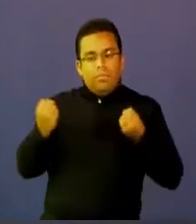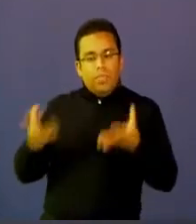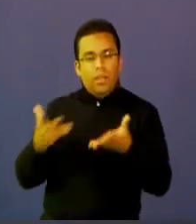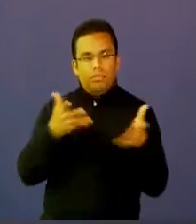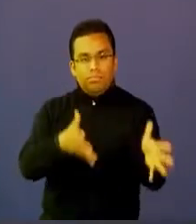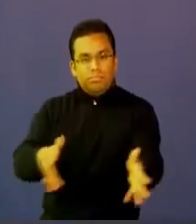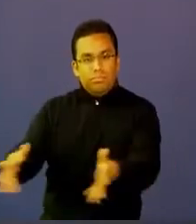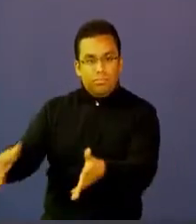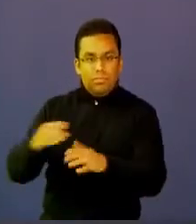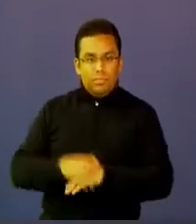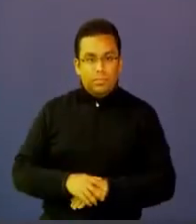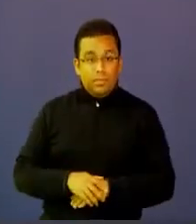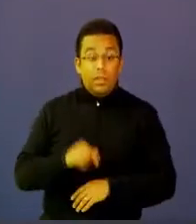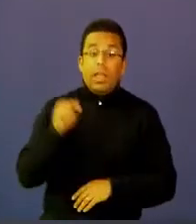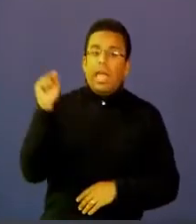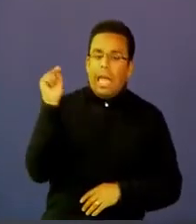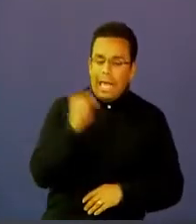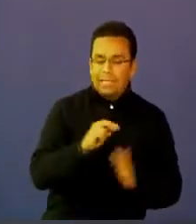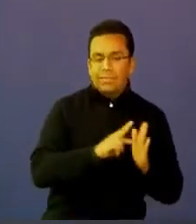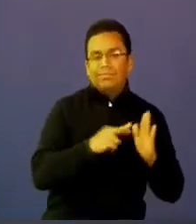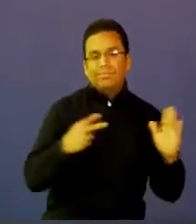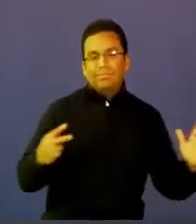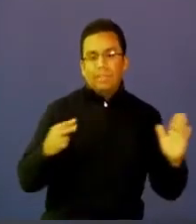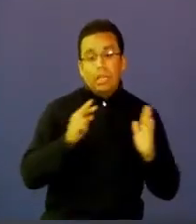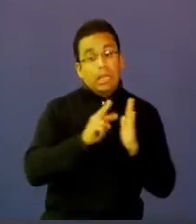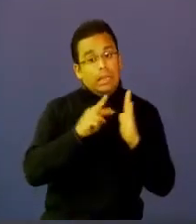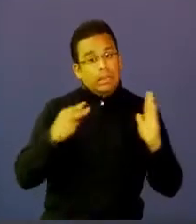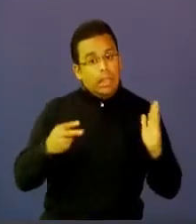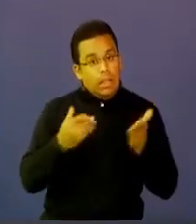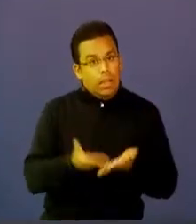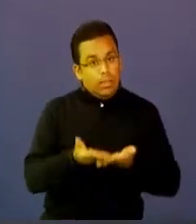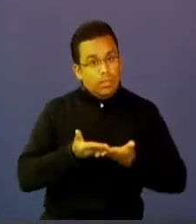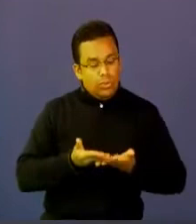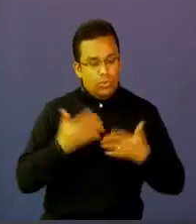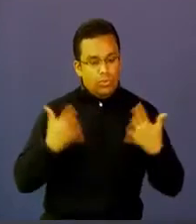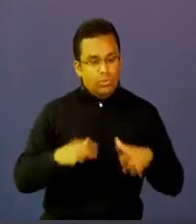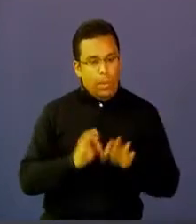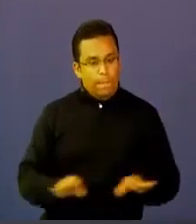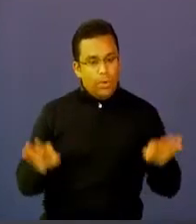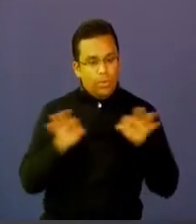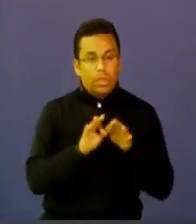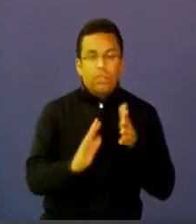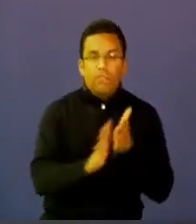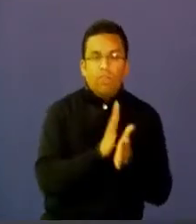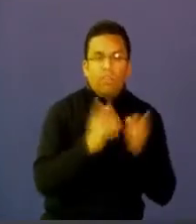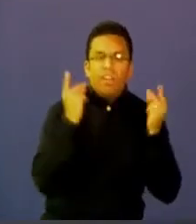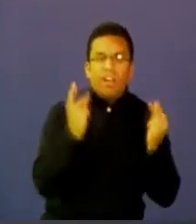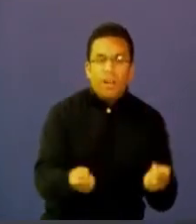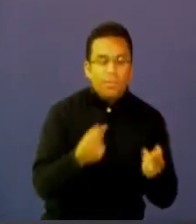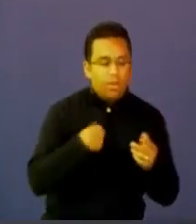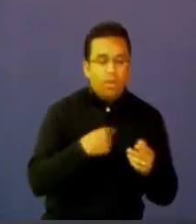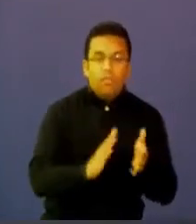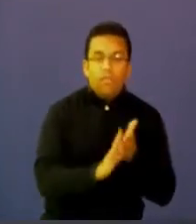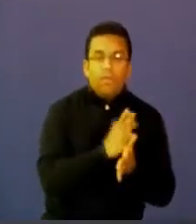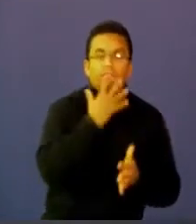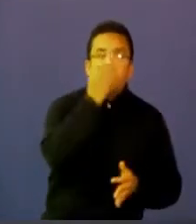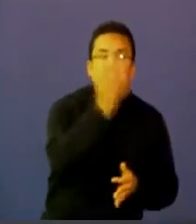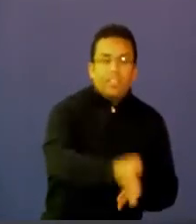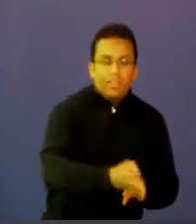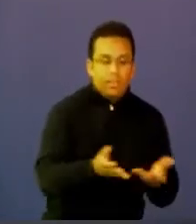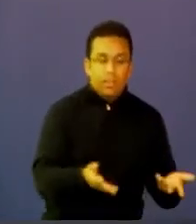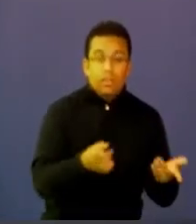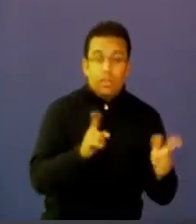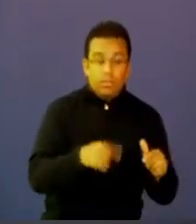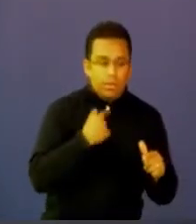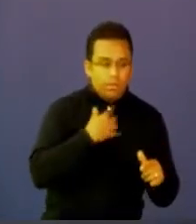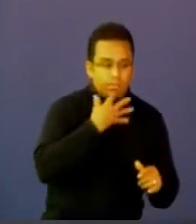mundo. La tecnología nos permite eso. La tecnología nos permite tener información veraz, información rápida, nos permite desarrollar estrategias